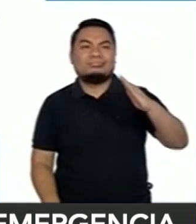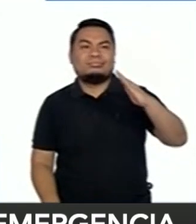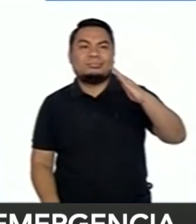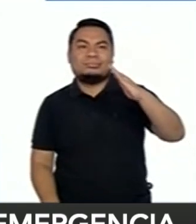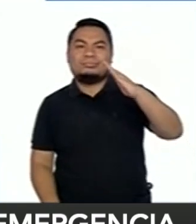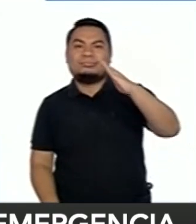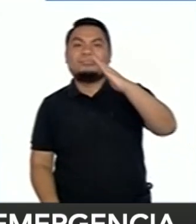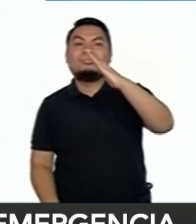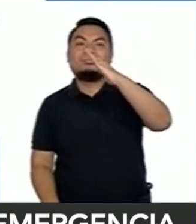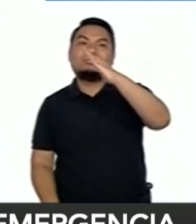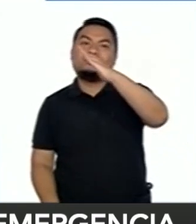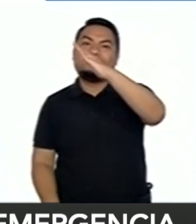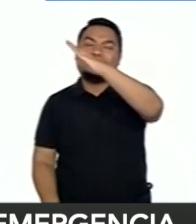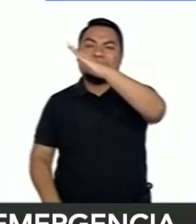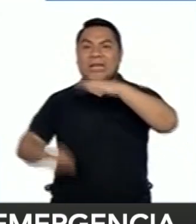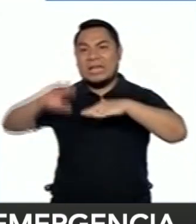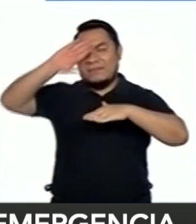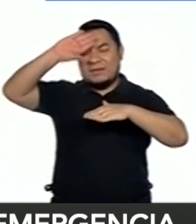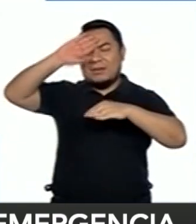es hacia arriba.